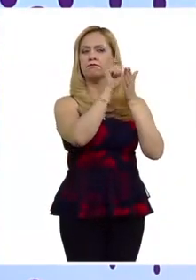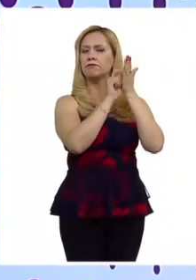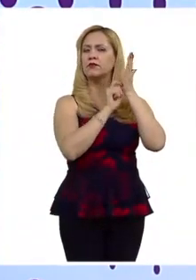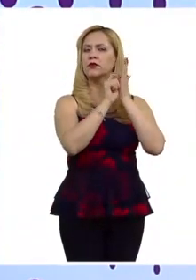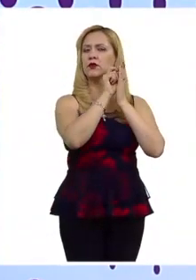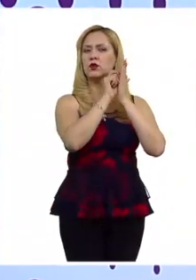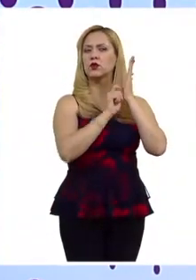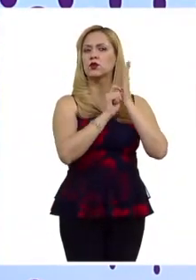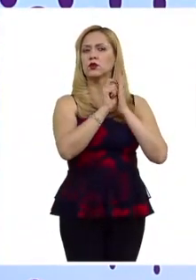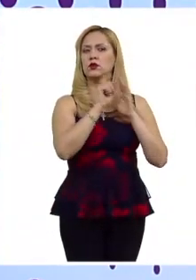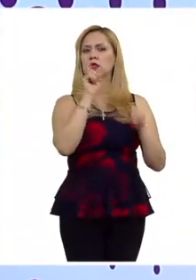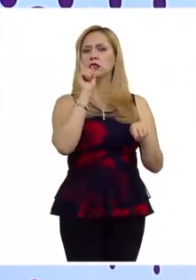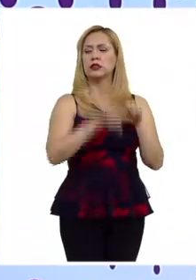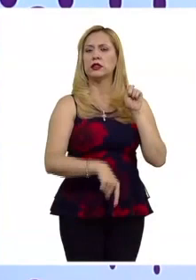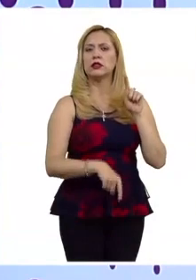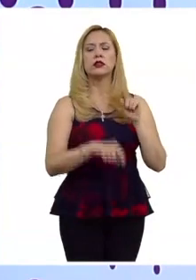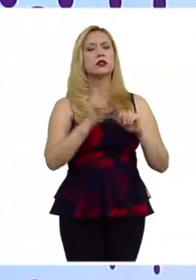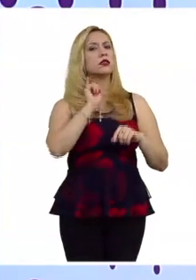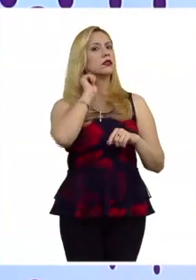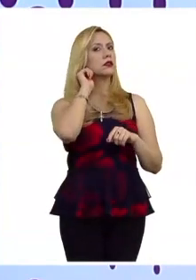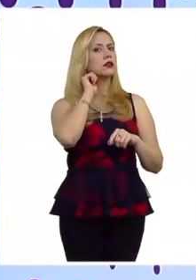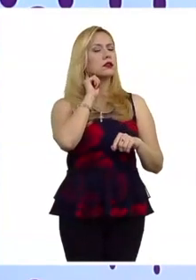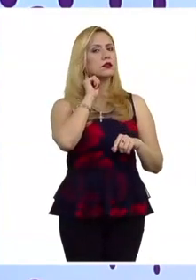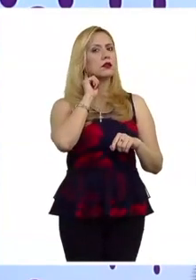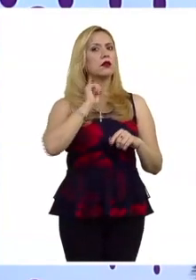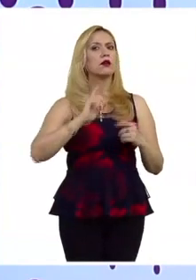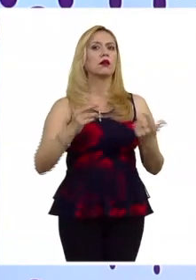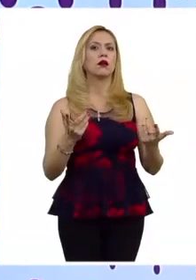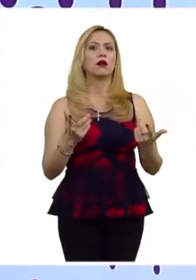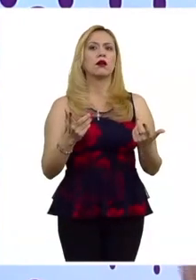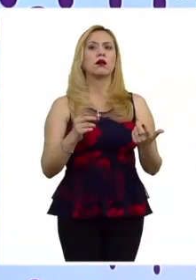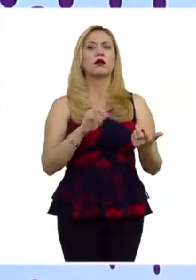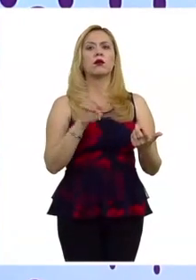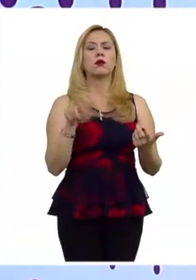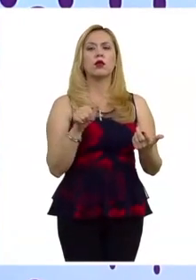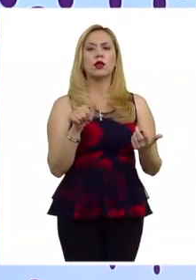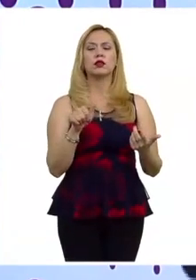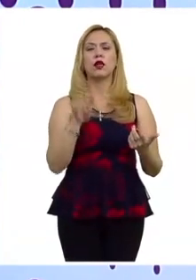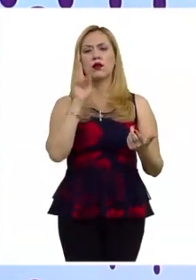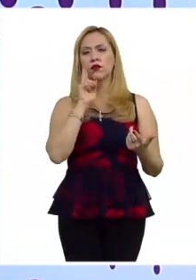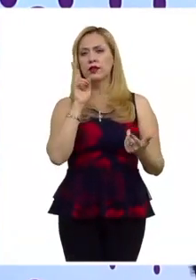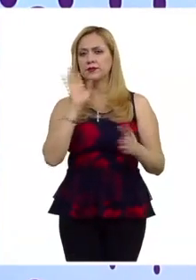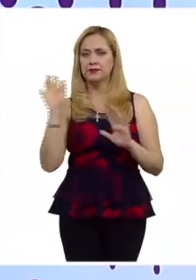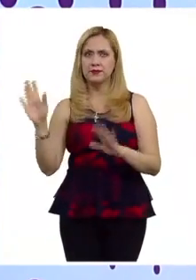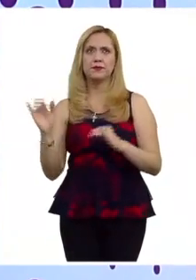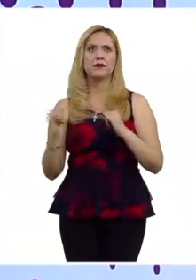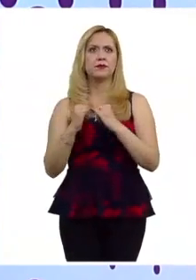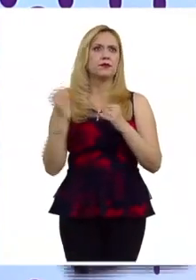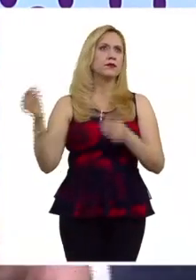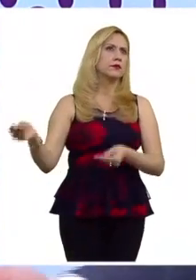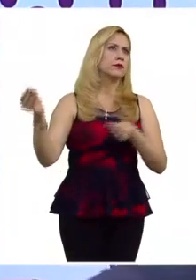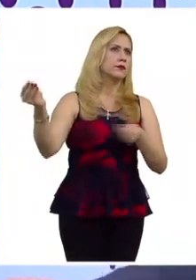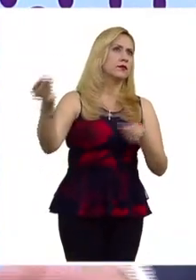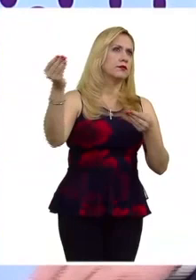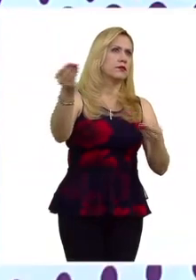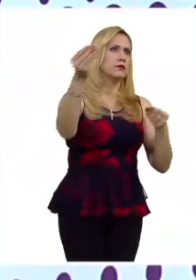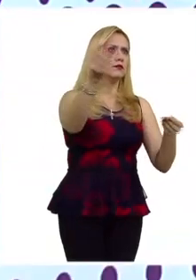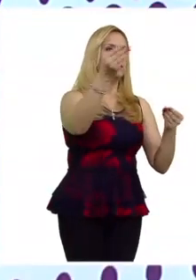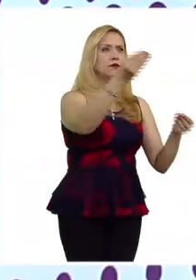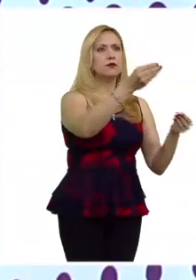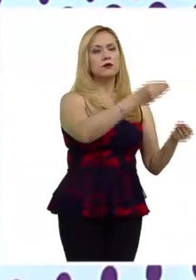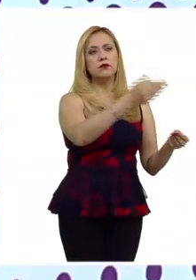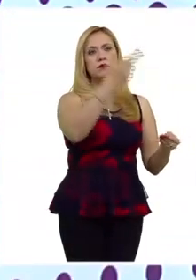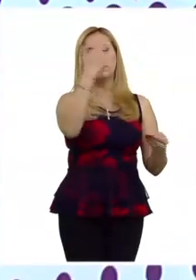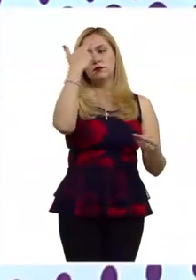original era la suástica y esto ocurre por diferentes instancias en el que la primera instancia le da la